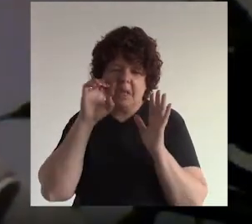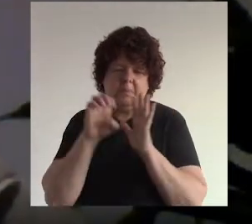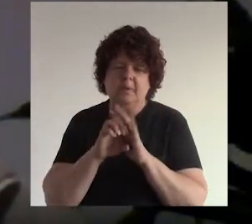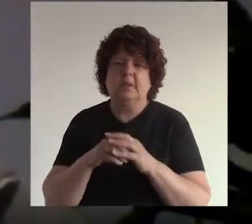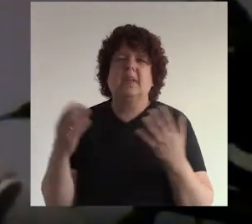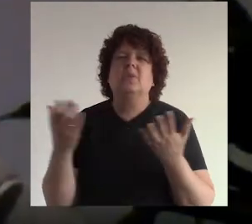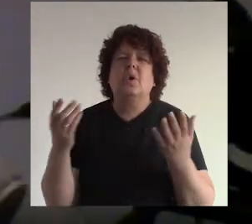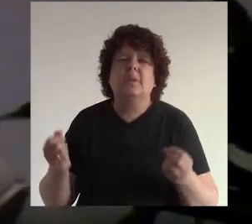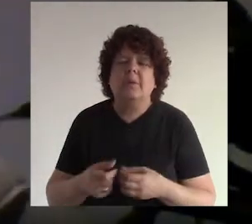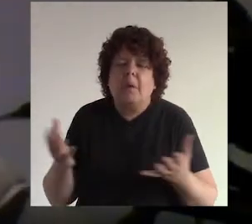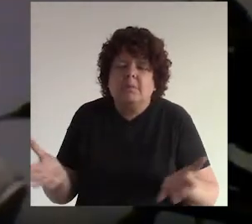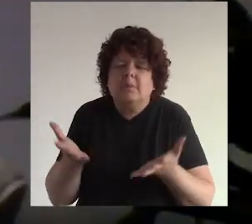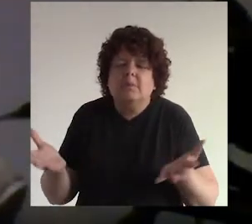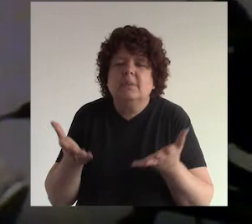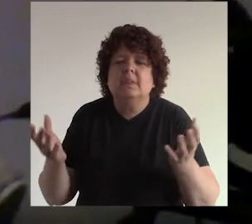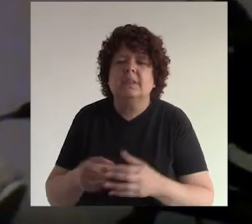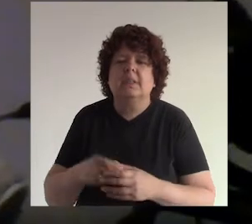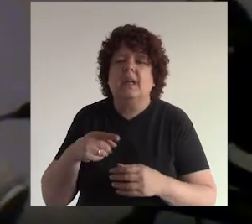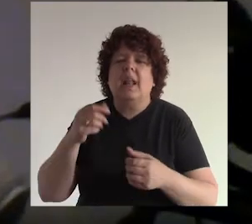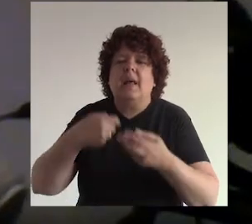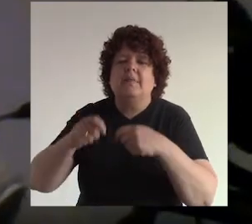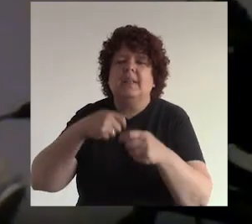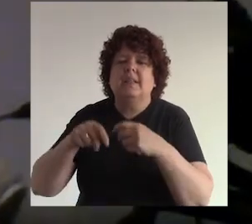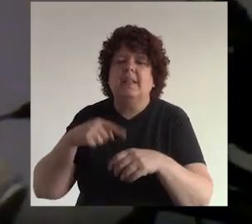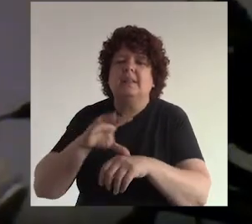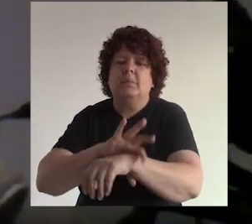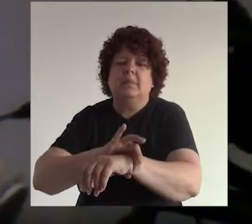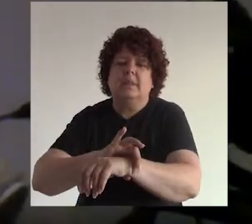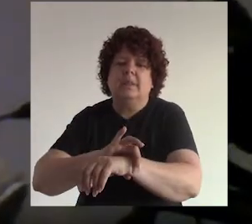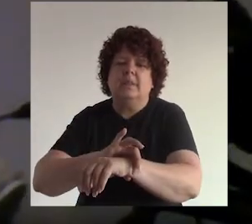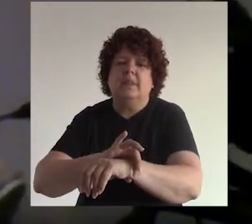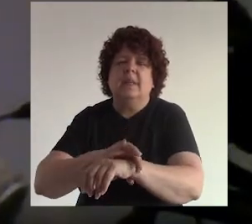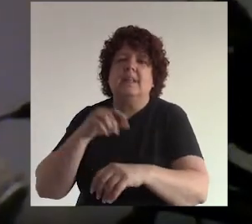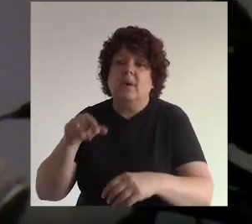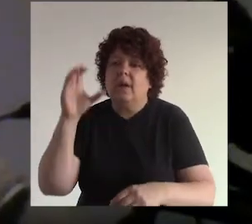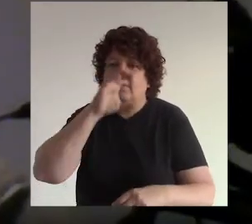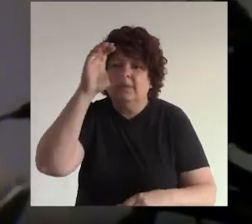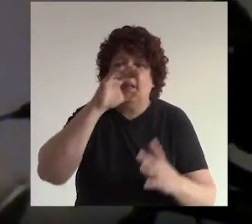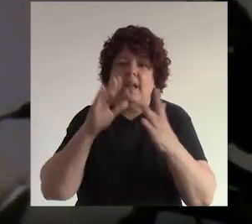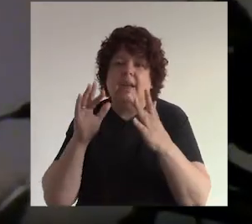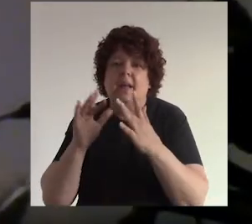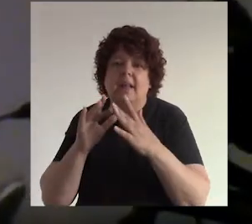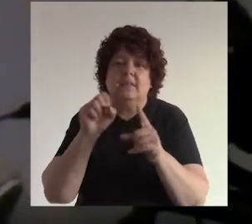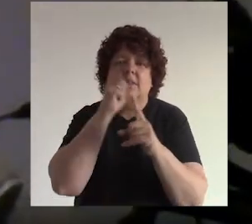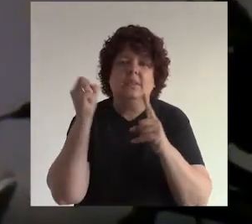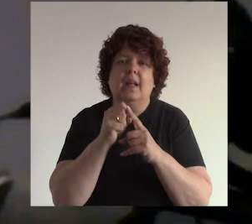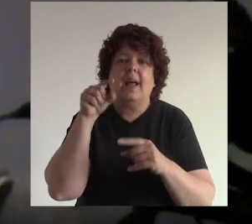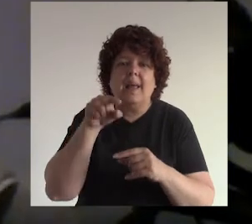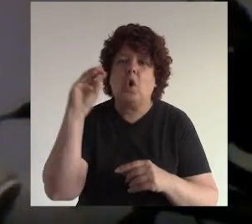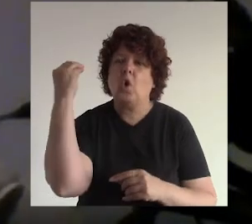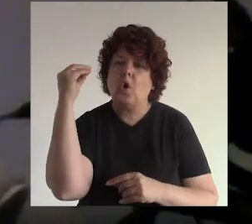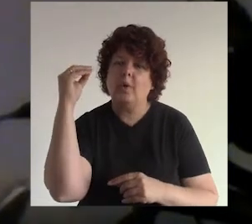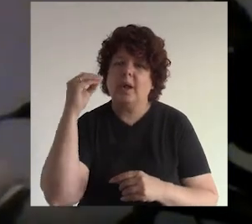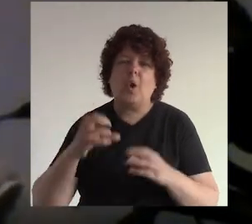entonces ¿dónde voy a promover ese contenido de esa pulsera? tendría que irme obviamente a una red social donde hay muchos jóvenes